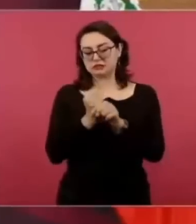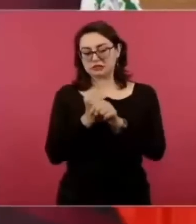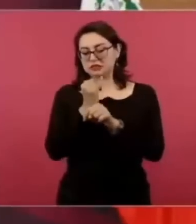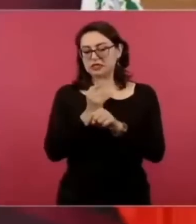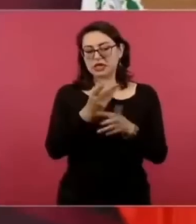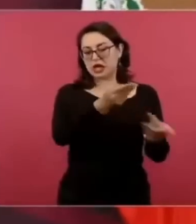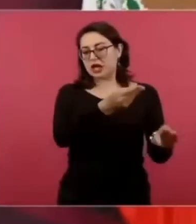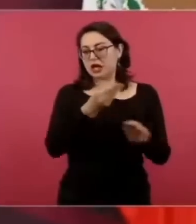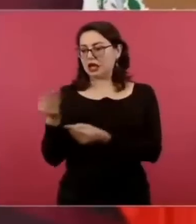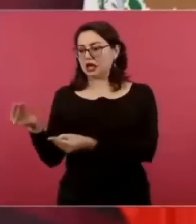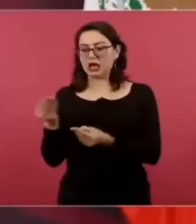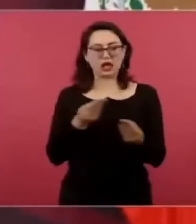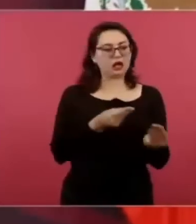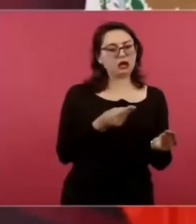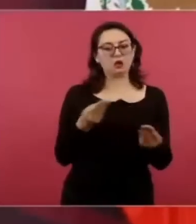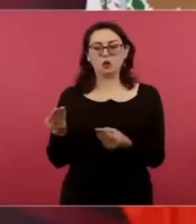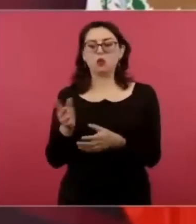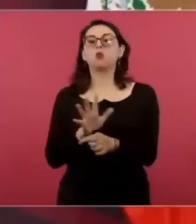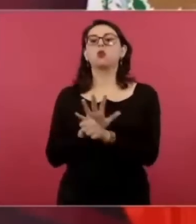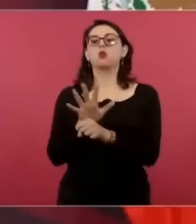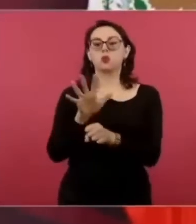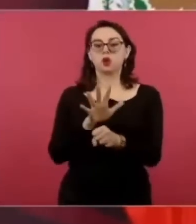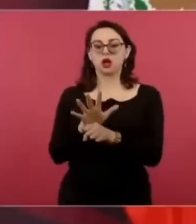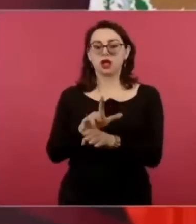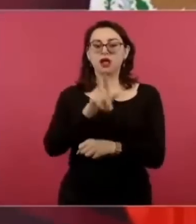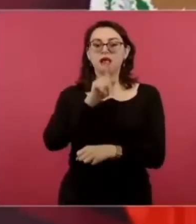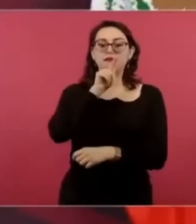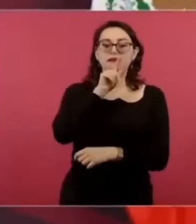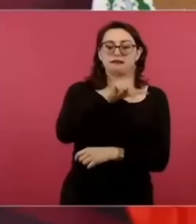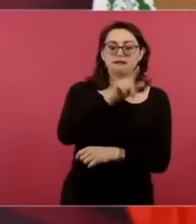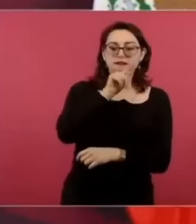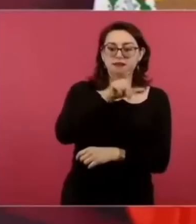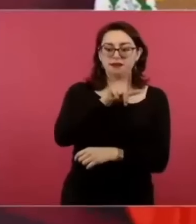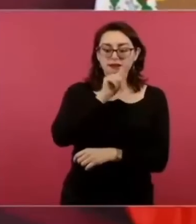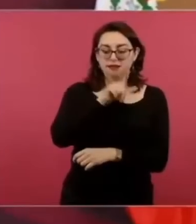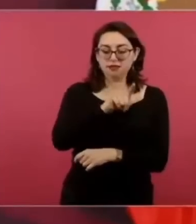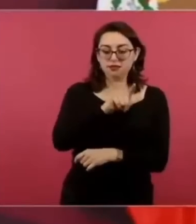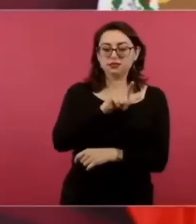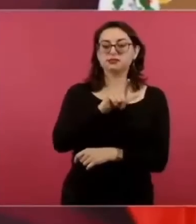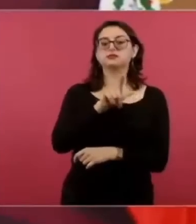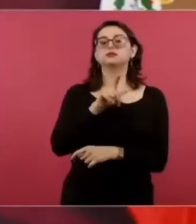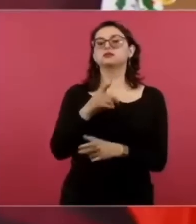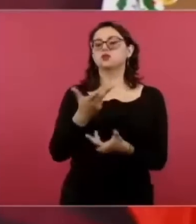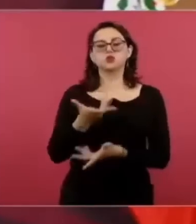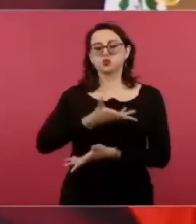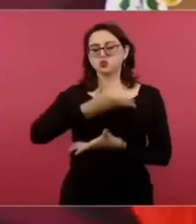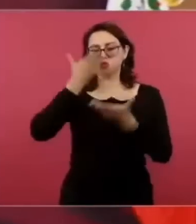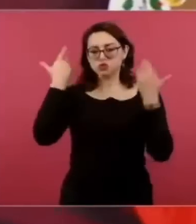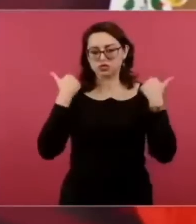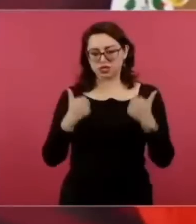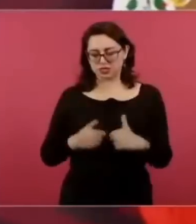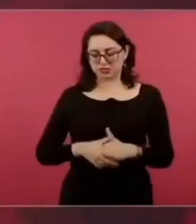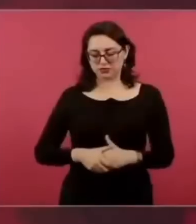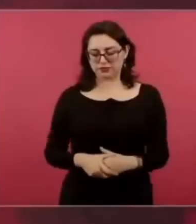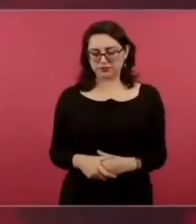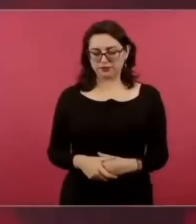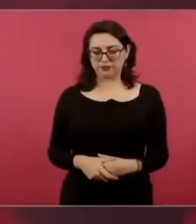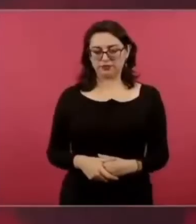Si el gobierno de Jalisco lo solicita. No sabemos todavía.